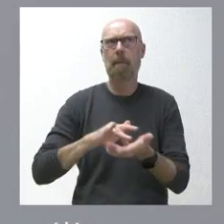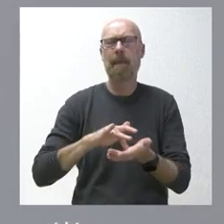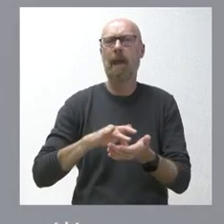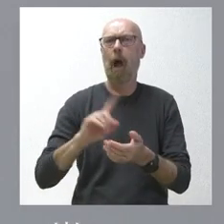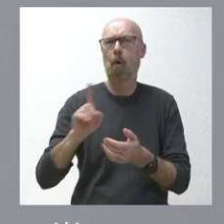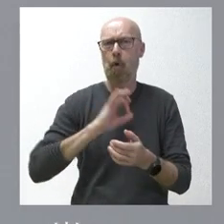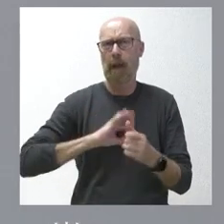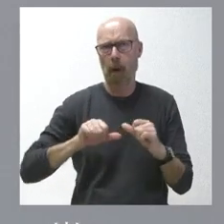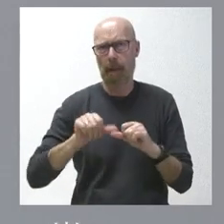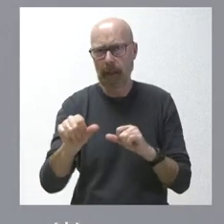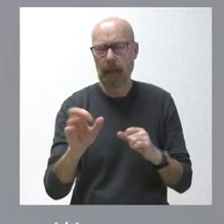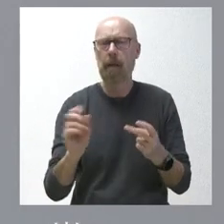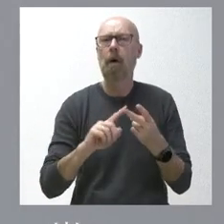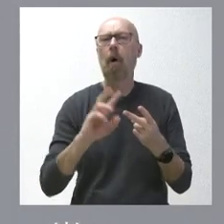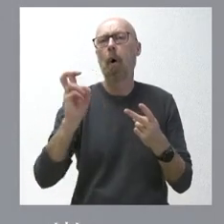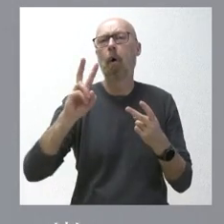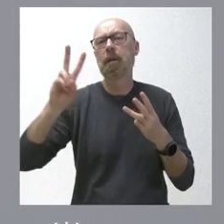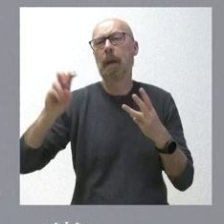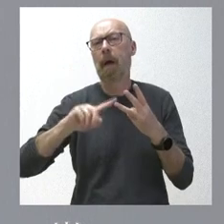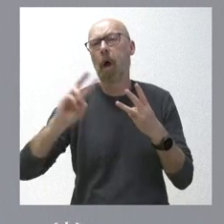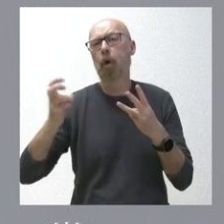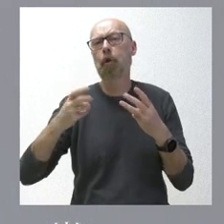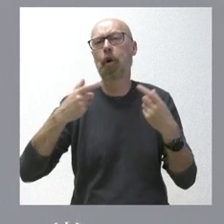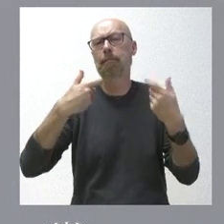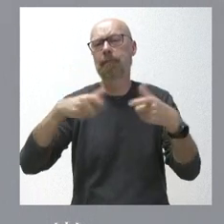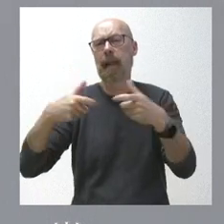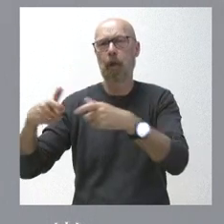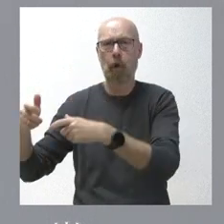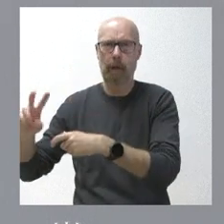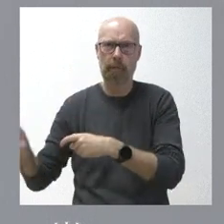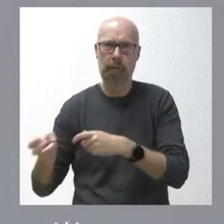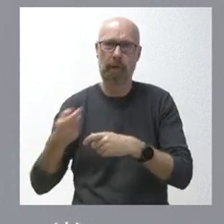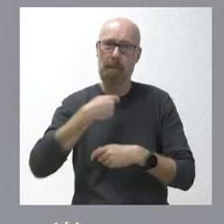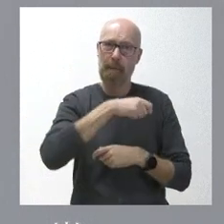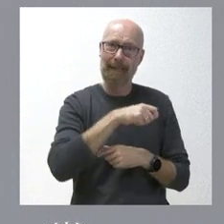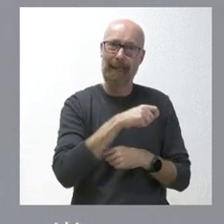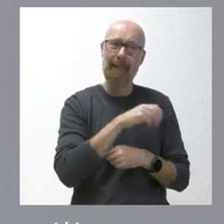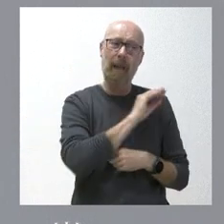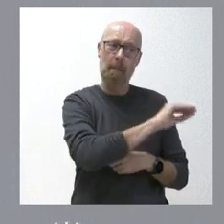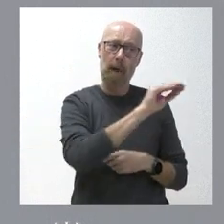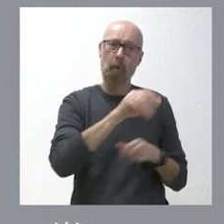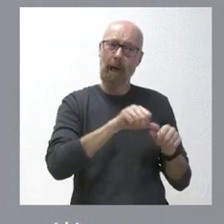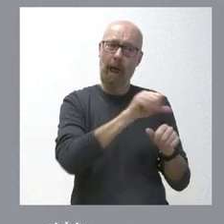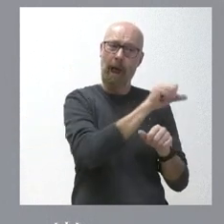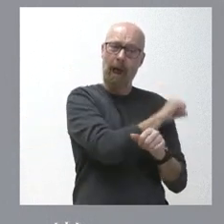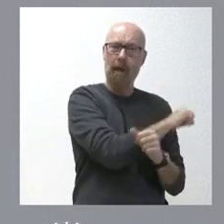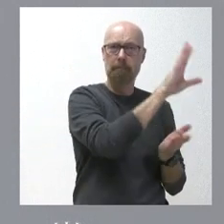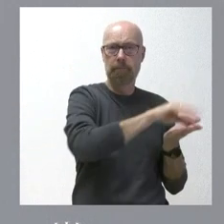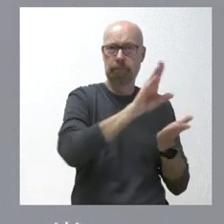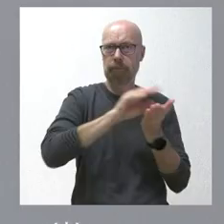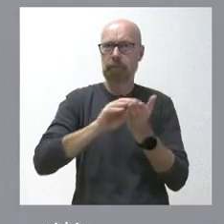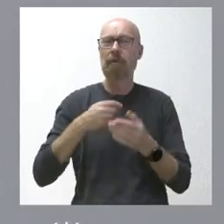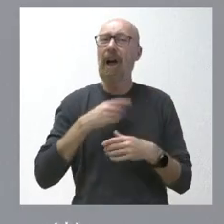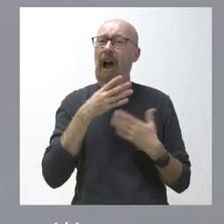enero. Y otra serie de cuestiones de ámbito sectorial que el presidente ha venido recopilando en este conjunto de reuniones. No quisiera yo hacer un catálogo